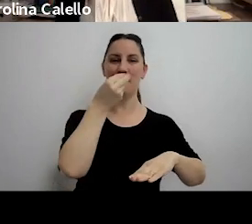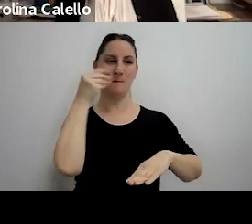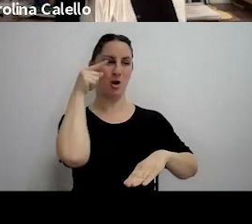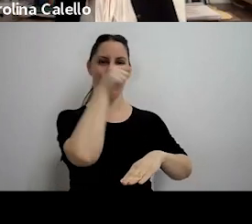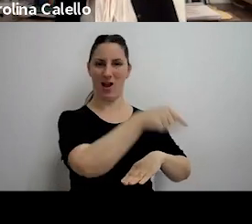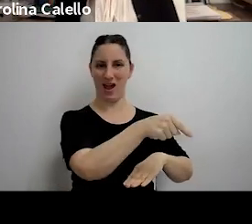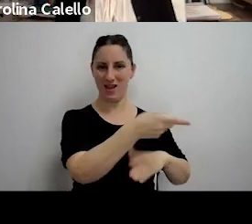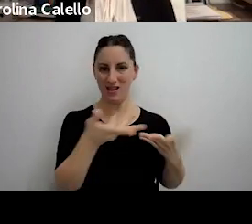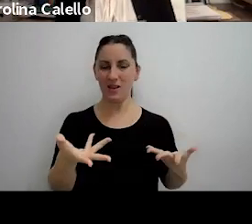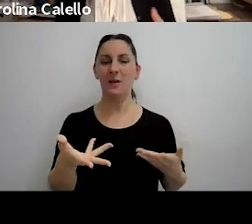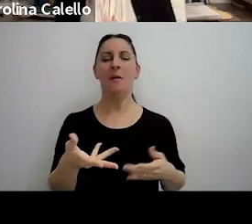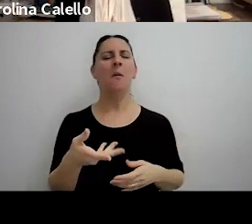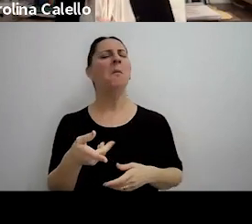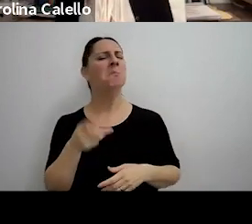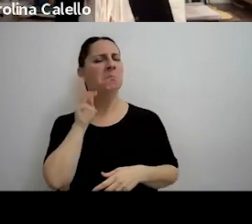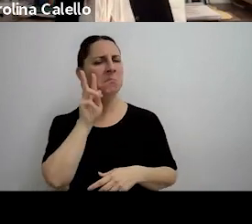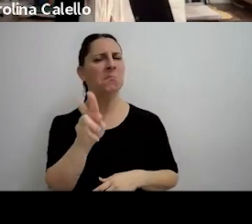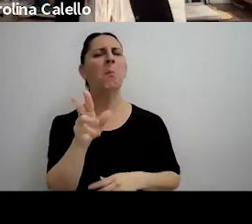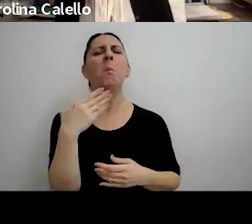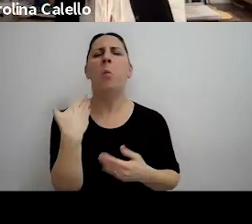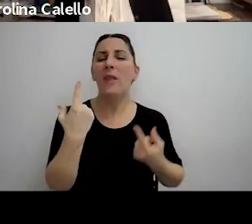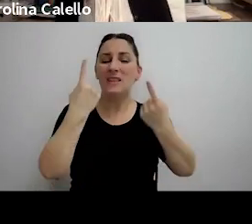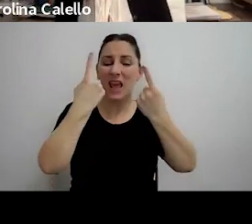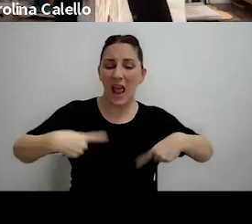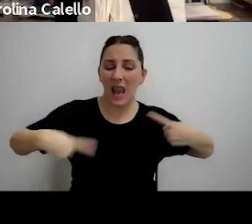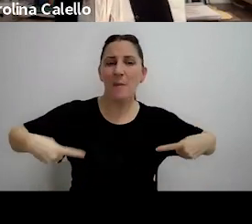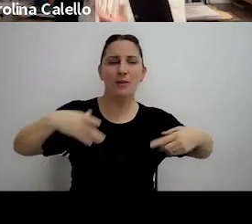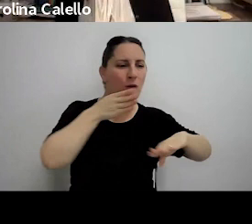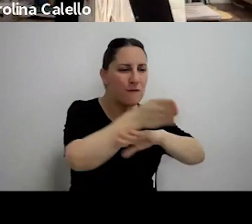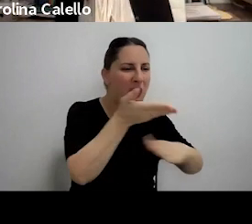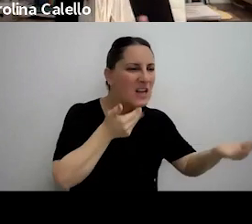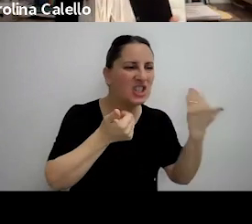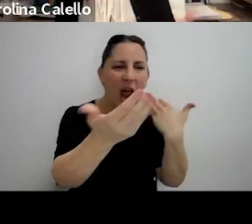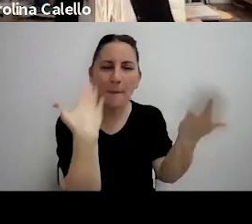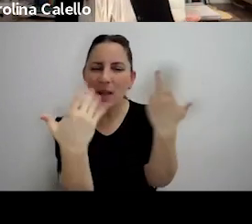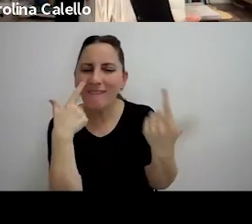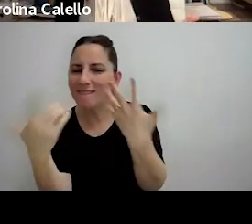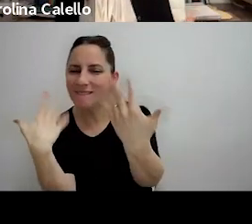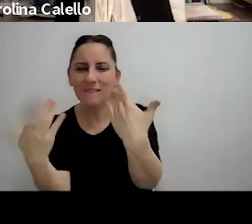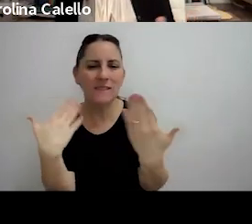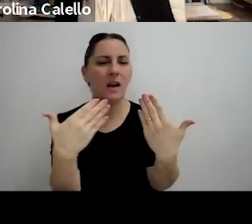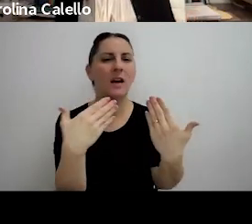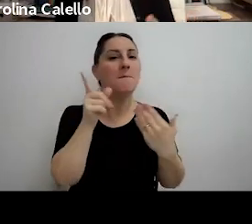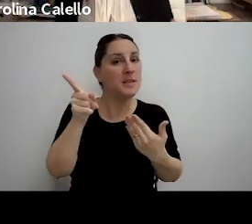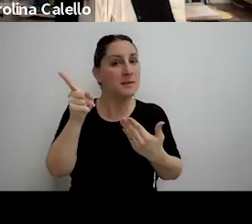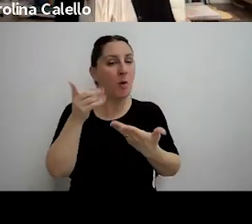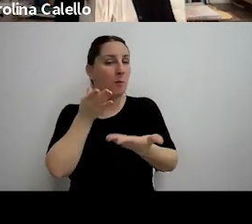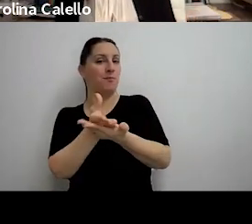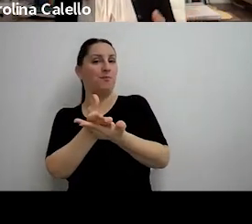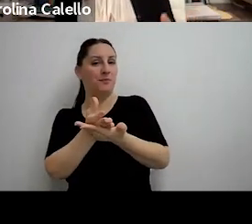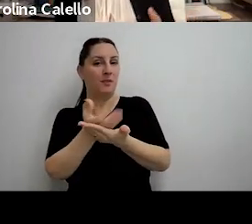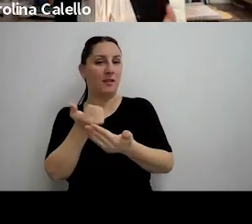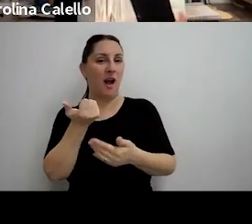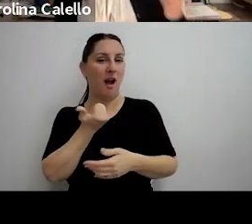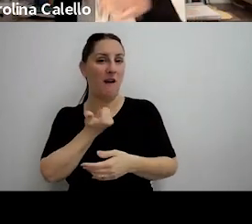fallo dice bueno pero no será que los elementos del allanamiento nuevos son los que tomó el fisco y en realidad no